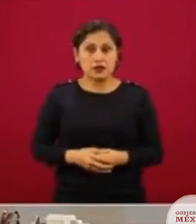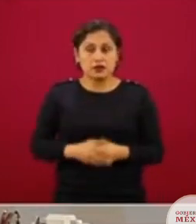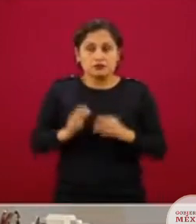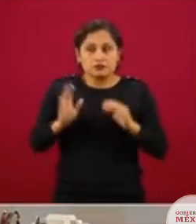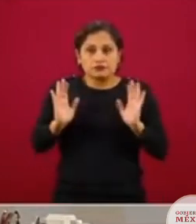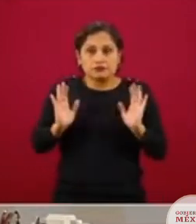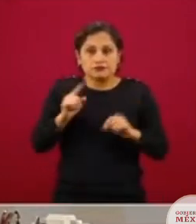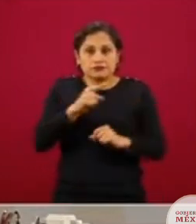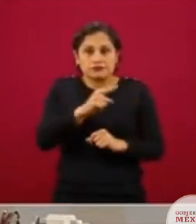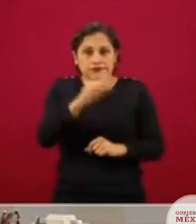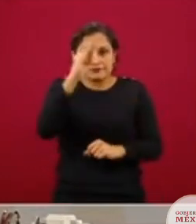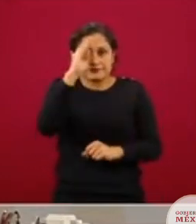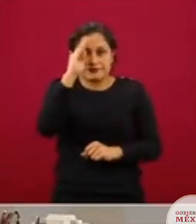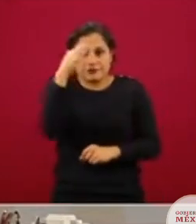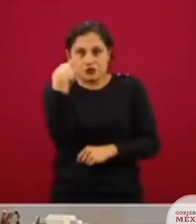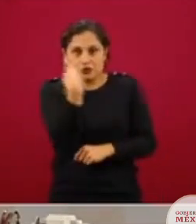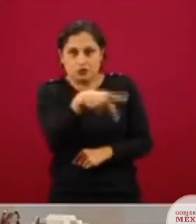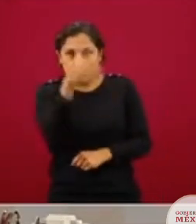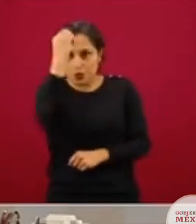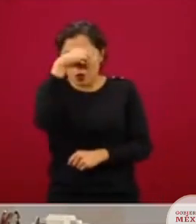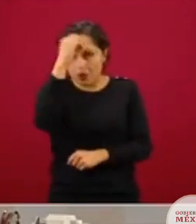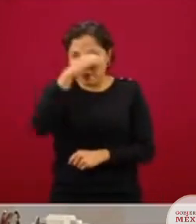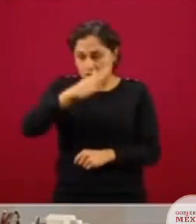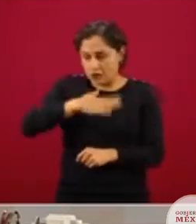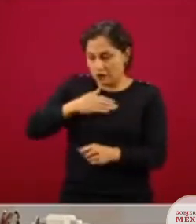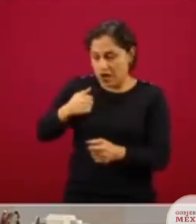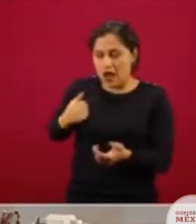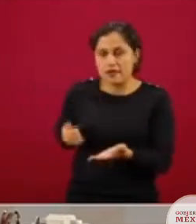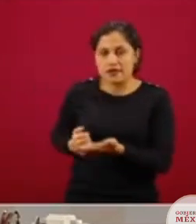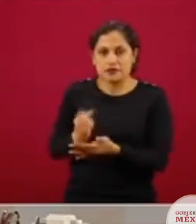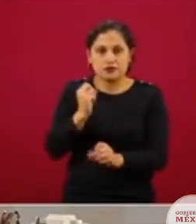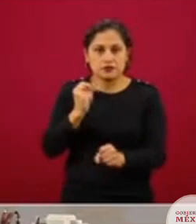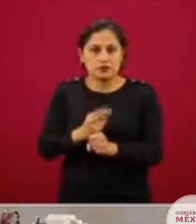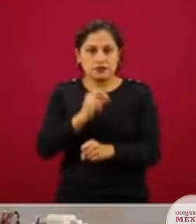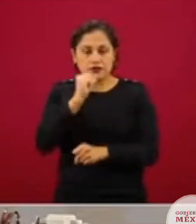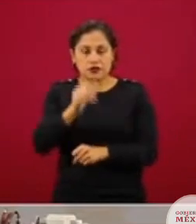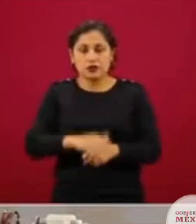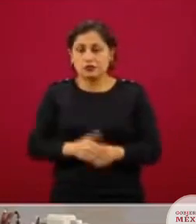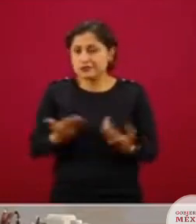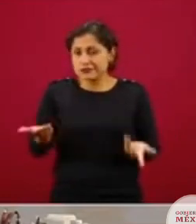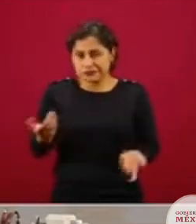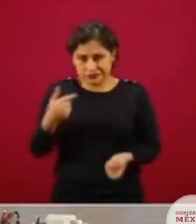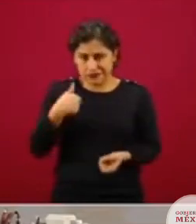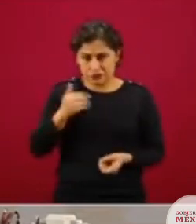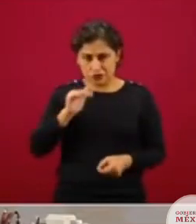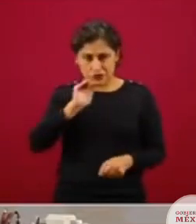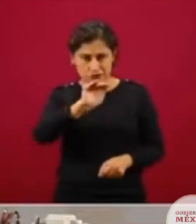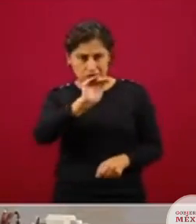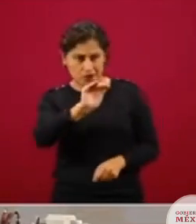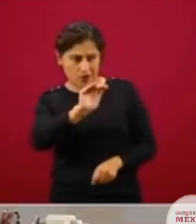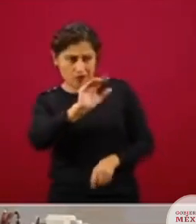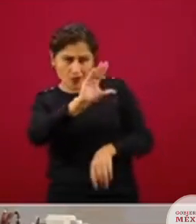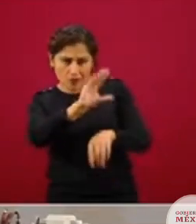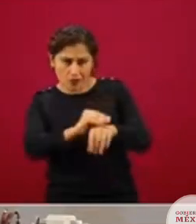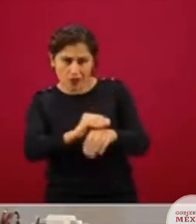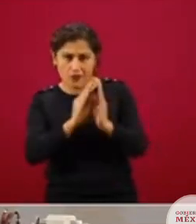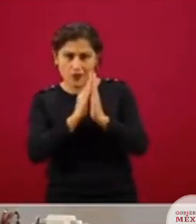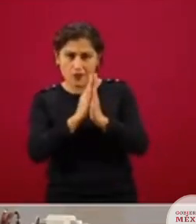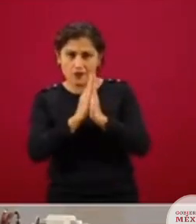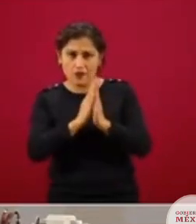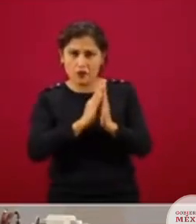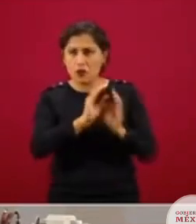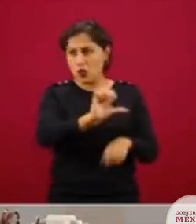suponiendo que yo no he tomado decisiones oportunamente, a lo cual yo pedí respetuosamente, no solo a ella, sino al resto de quienes